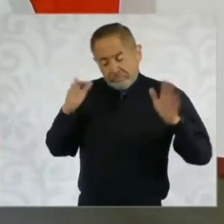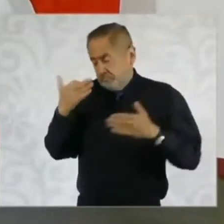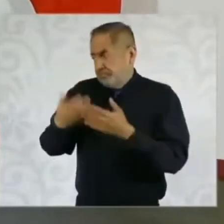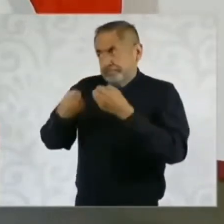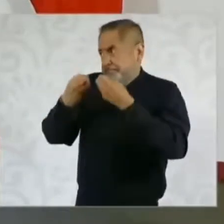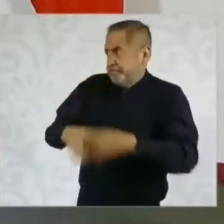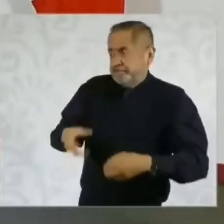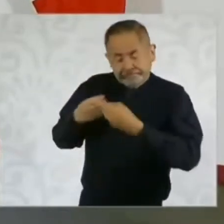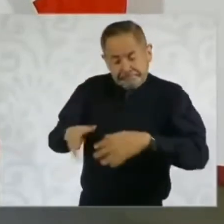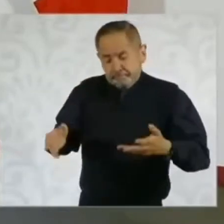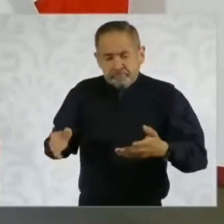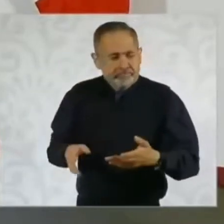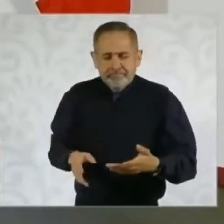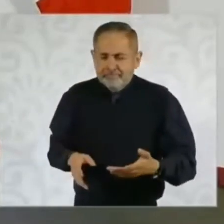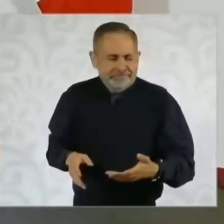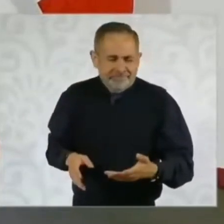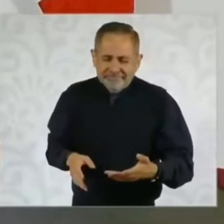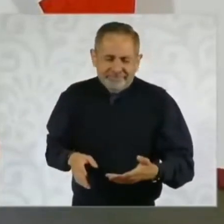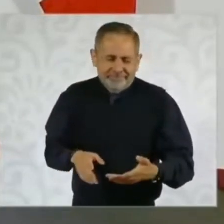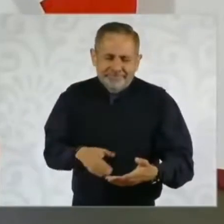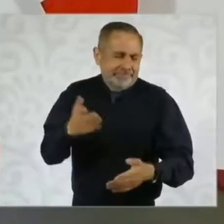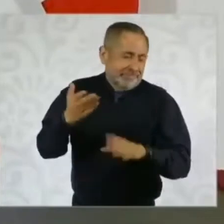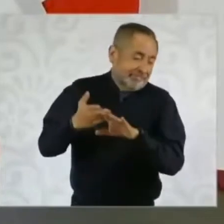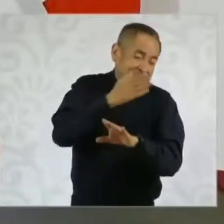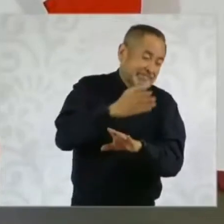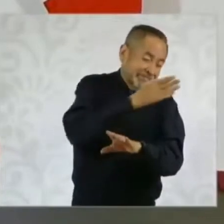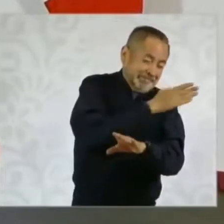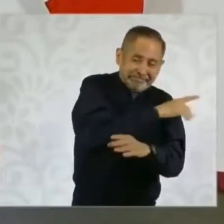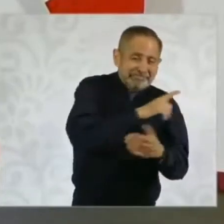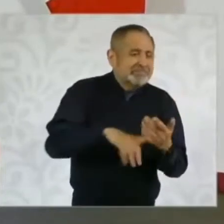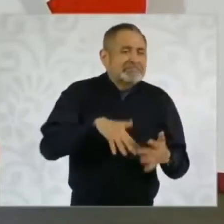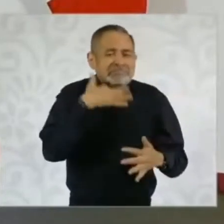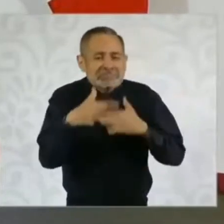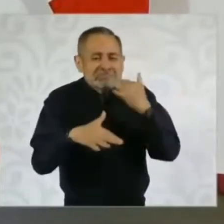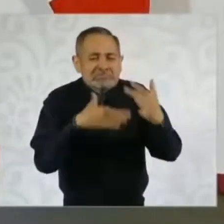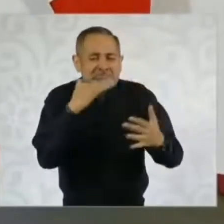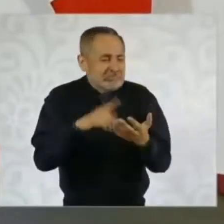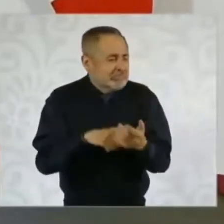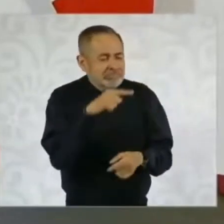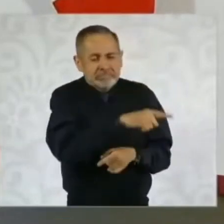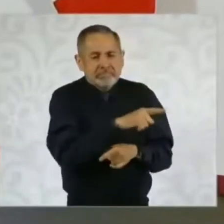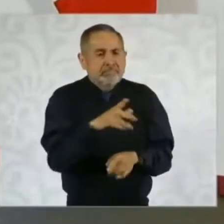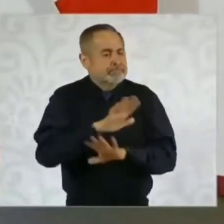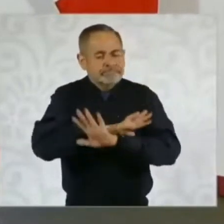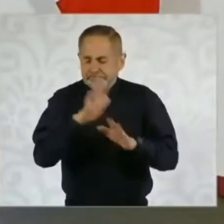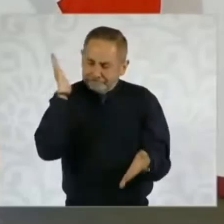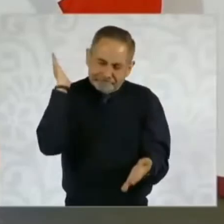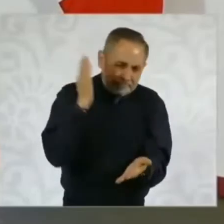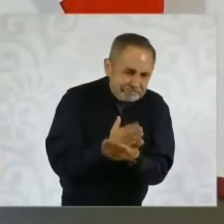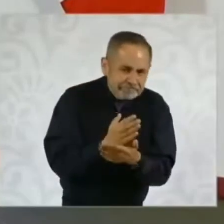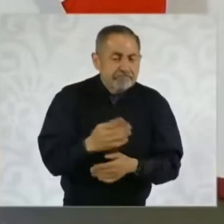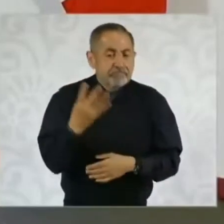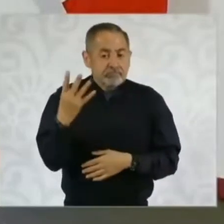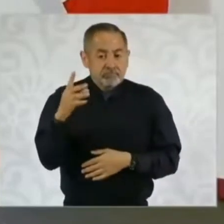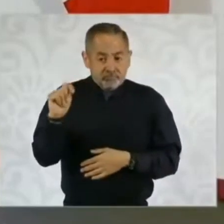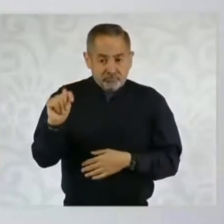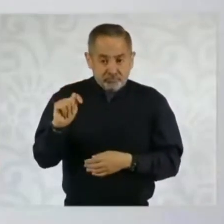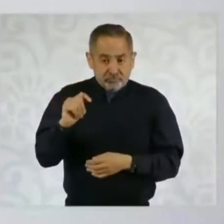Y antes había un régimen de corrupción y de privilegios, eso es lo que se rompe con la Cuarta Transformación.